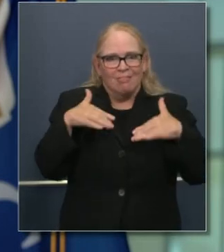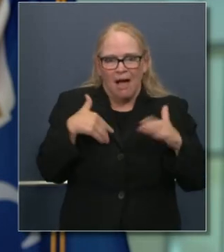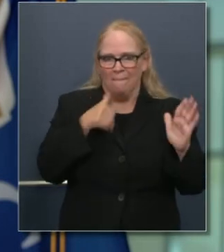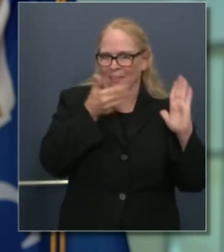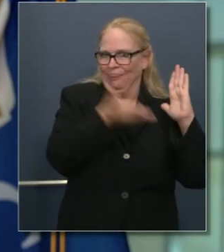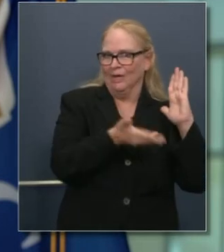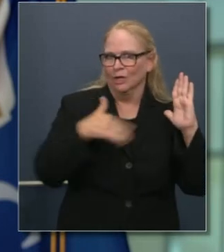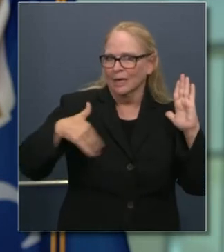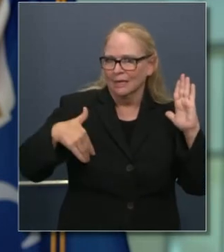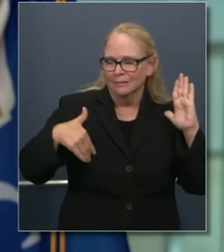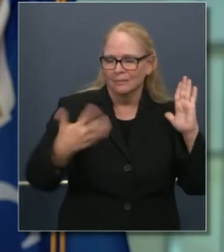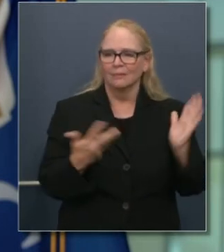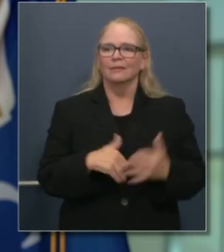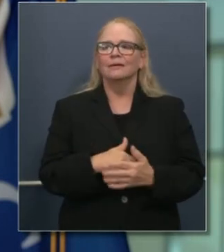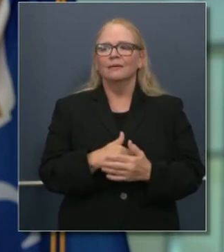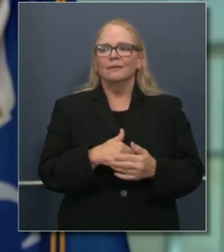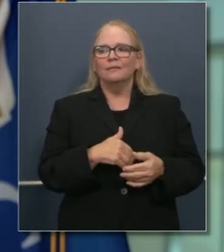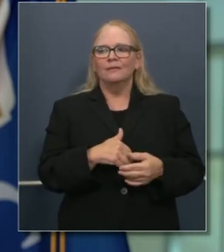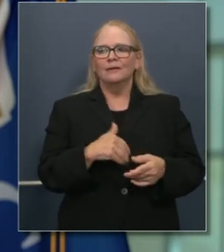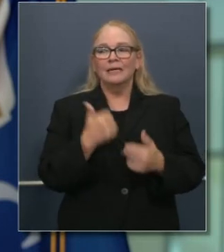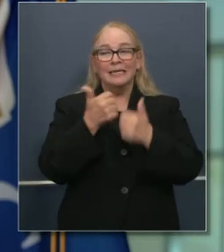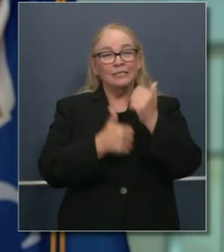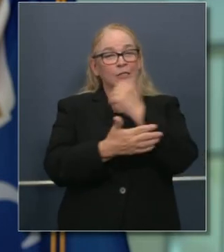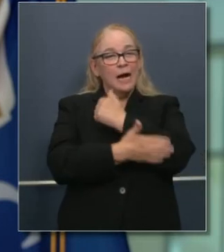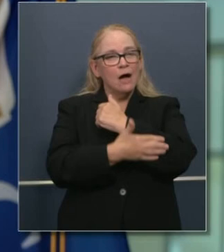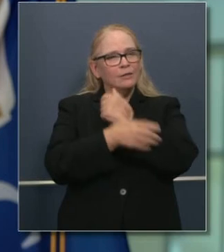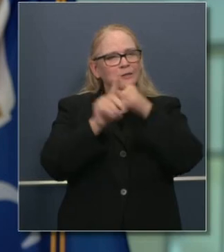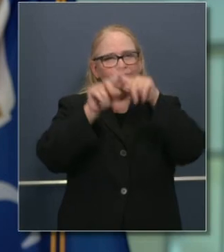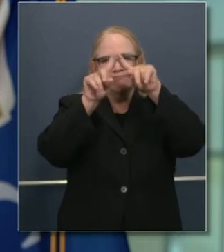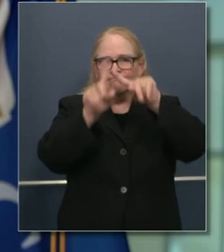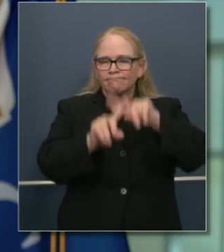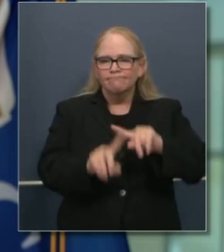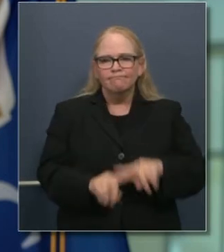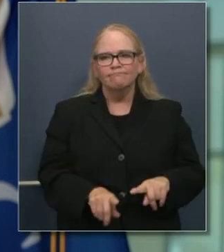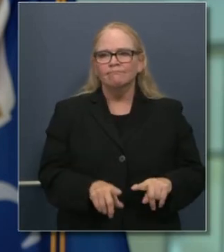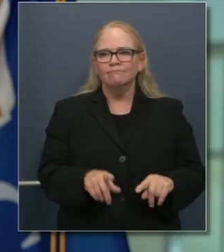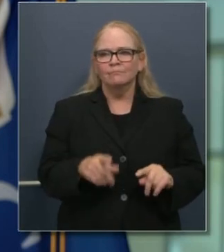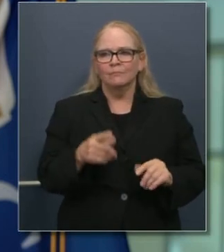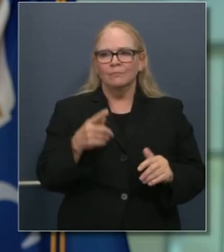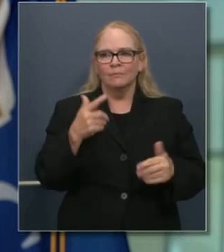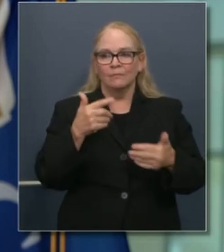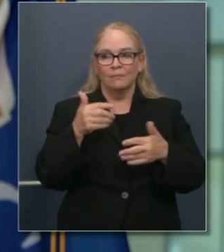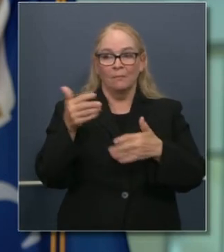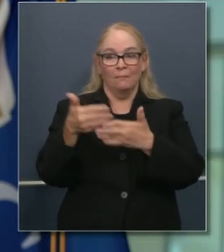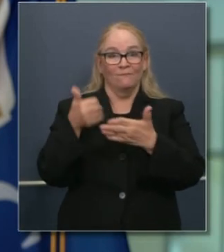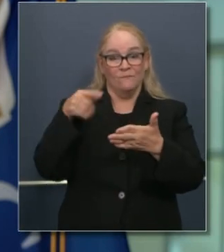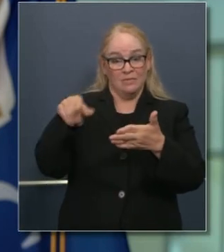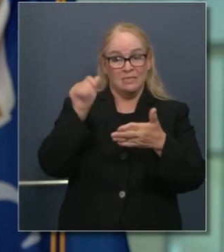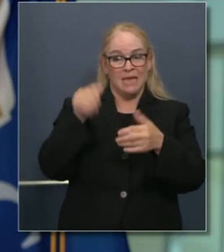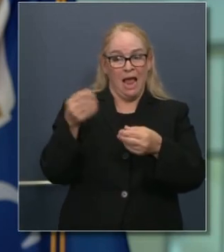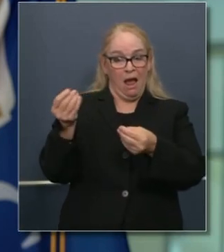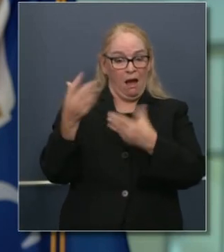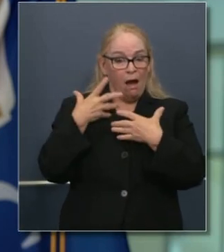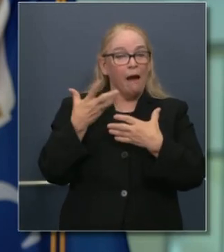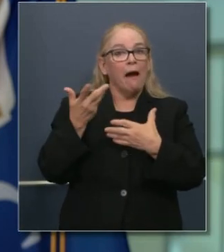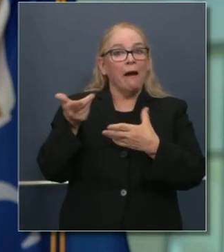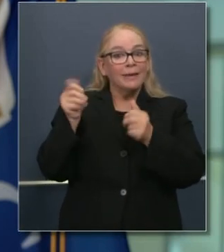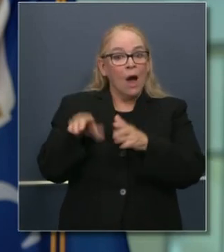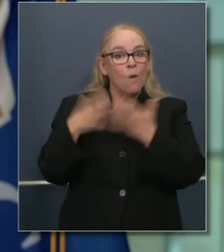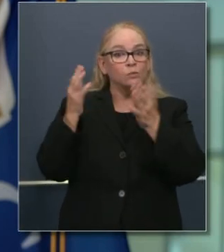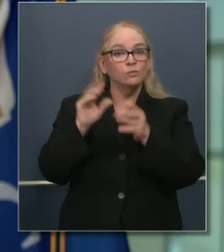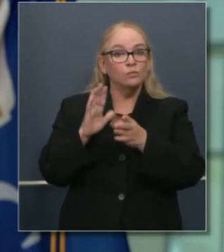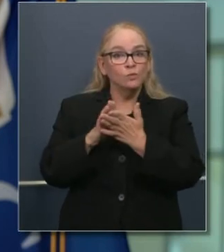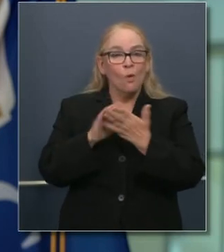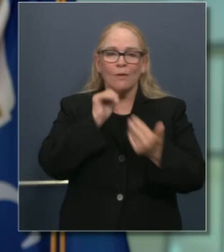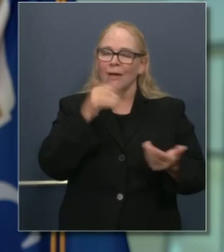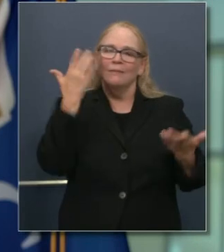mitigación y propagación de una forma más dinámica condado por condado. Eso es fundamental. Pero también en cuanto a la reapertura de escuelas. Así que vamos